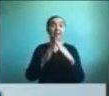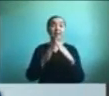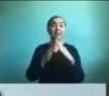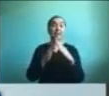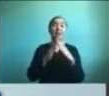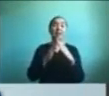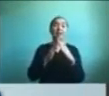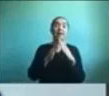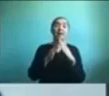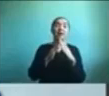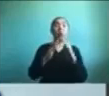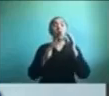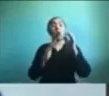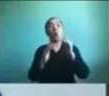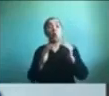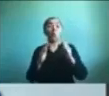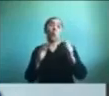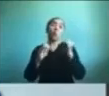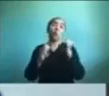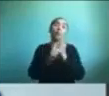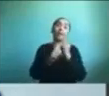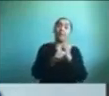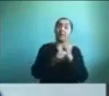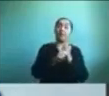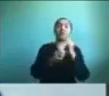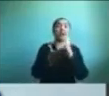el trabajo que se pueda realizar en clases.